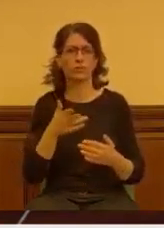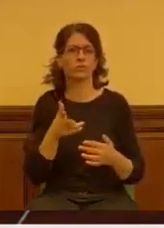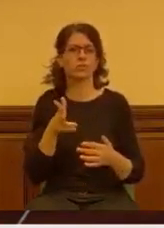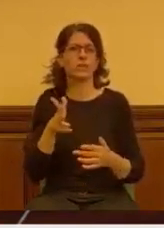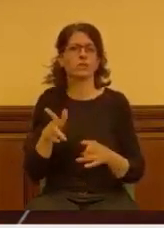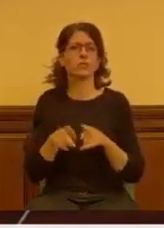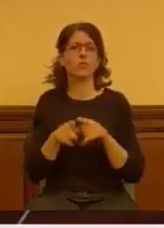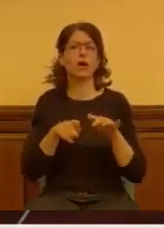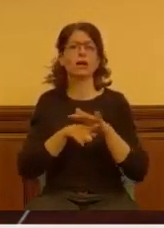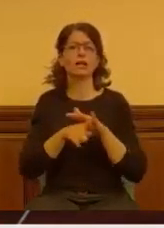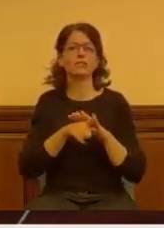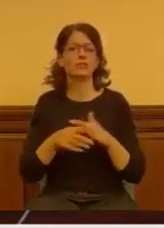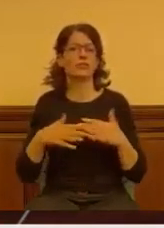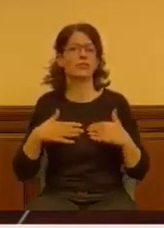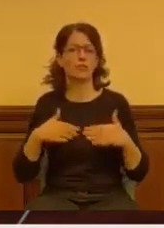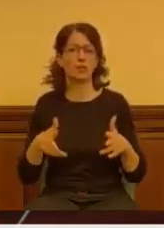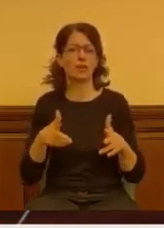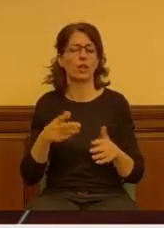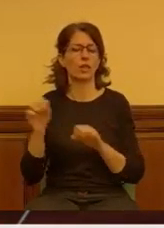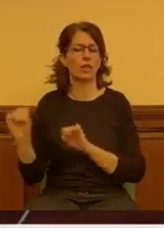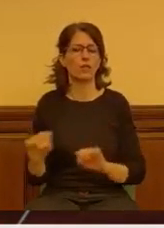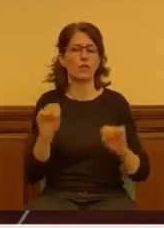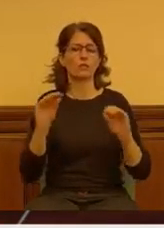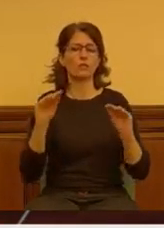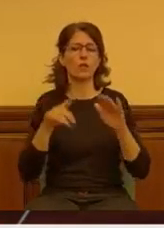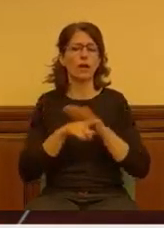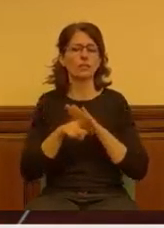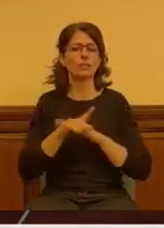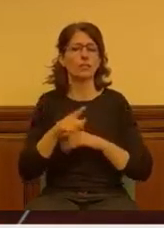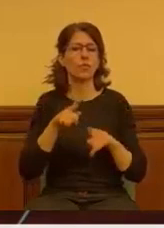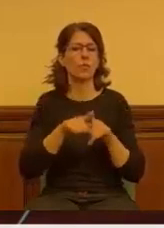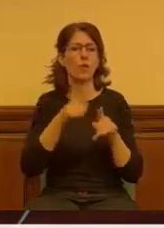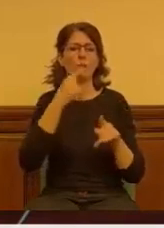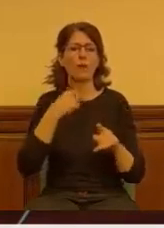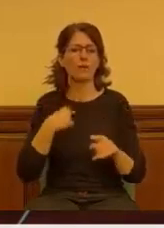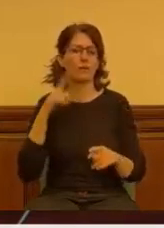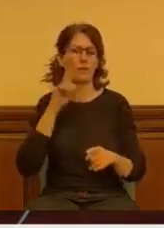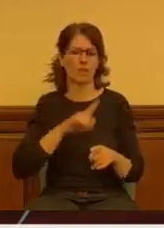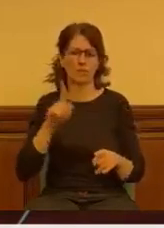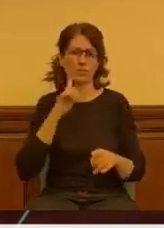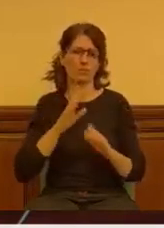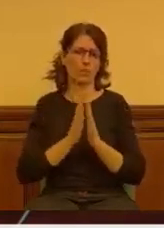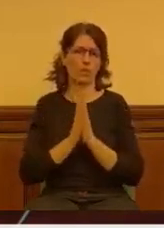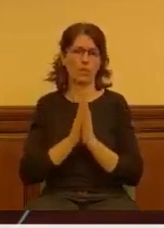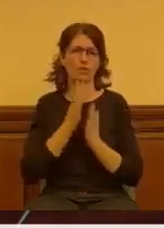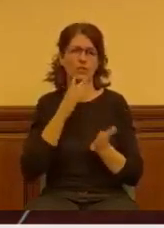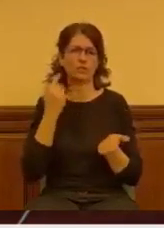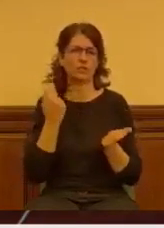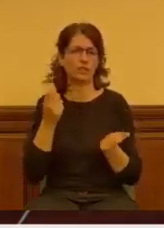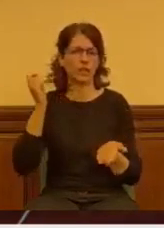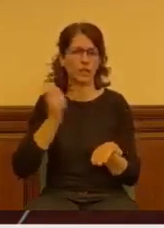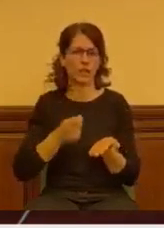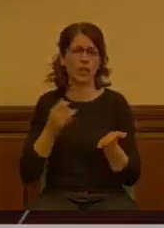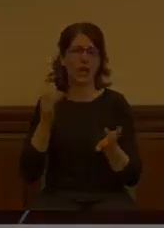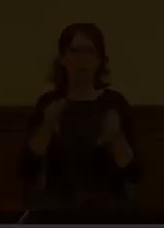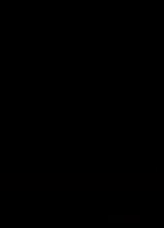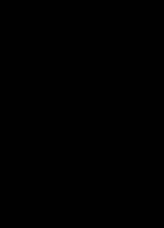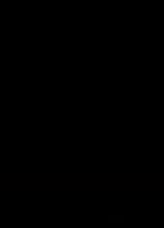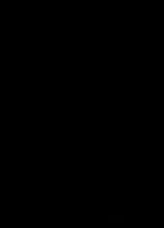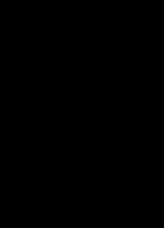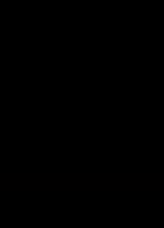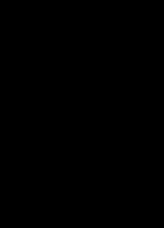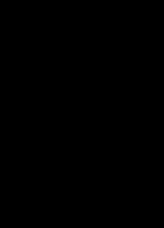gestionar como considere, defienda su gestión. Pero, hombre, no diga algo que no es cierto, que es que hay sentencias en las que ustedes reconocen despidos